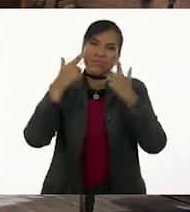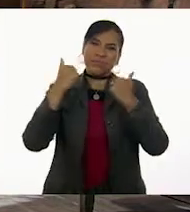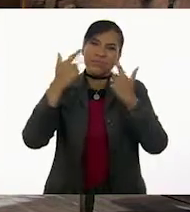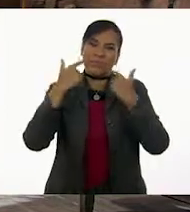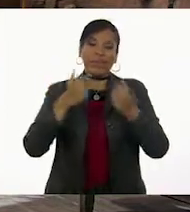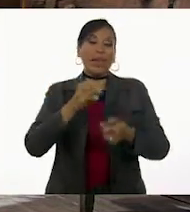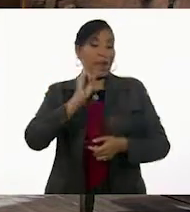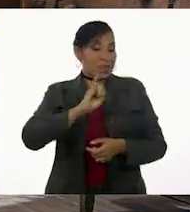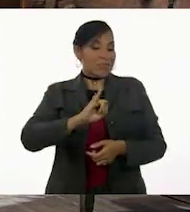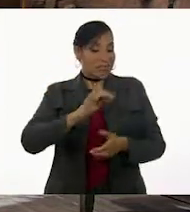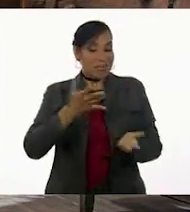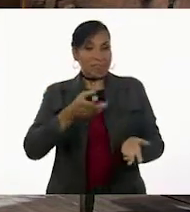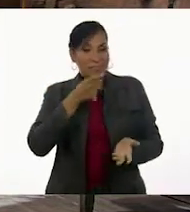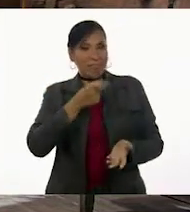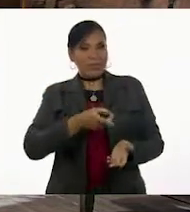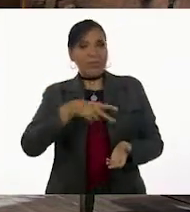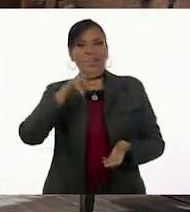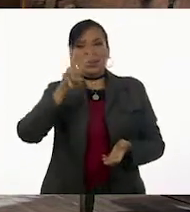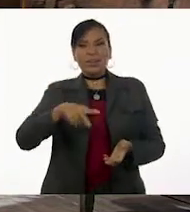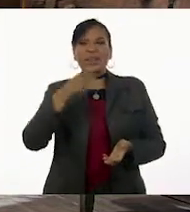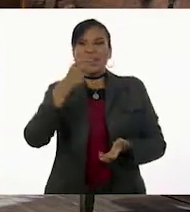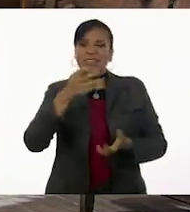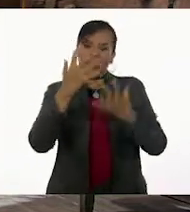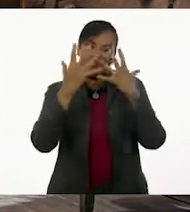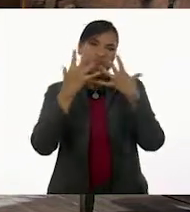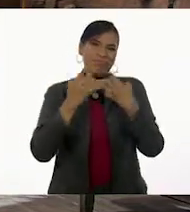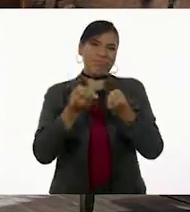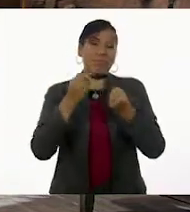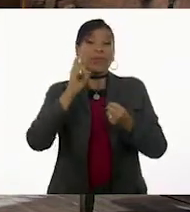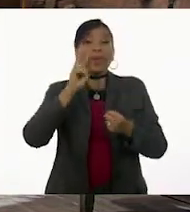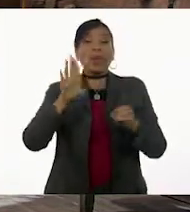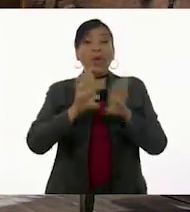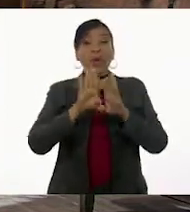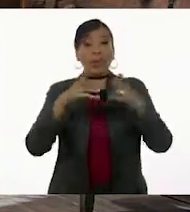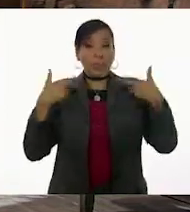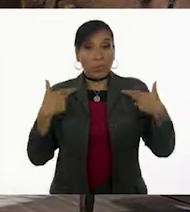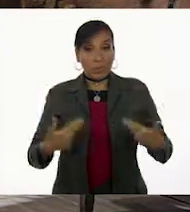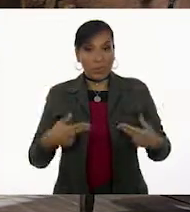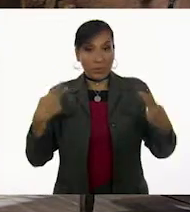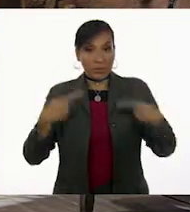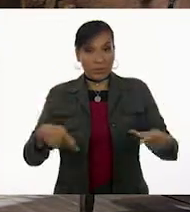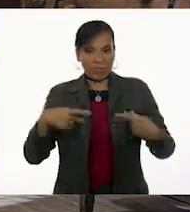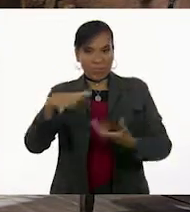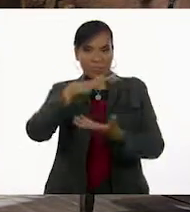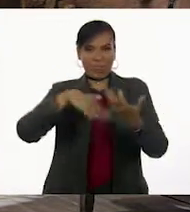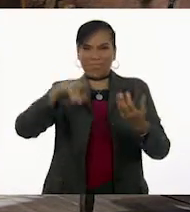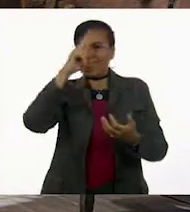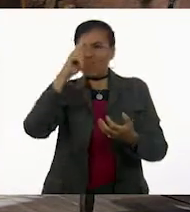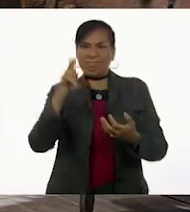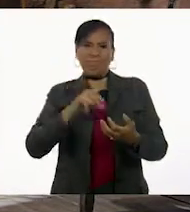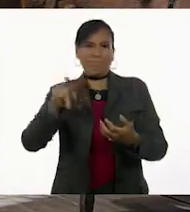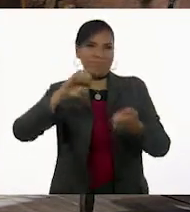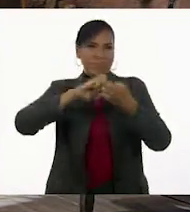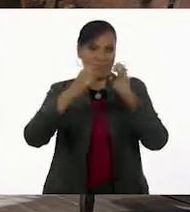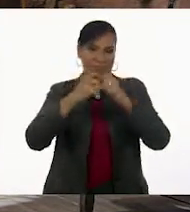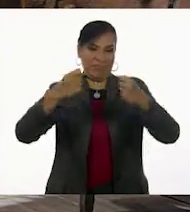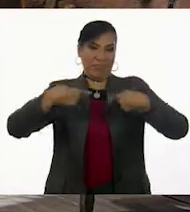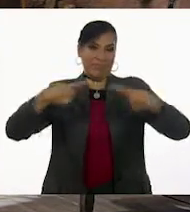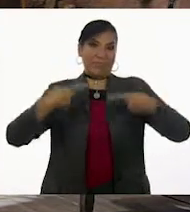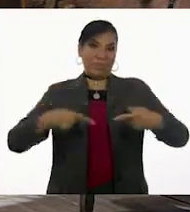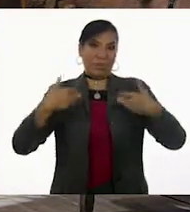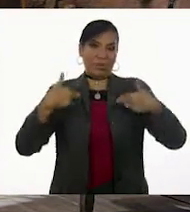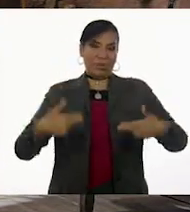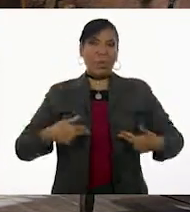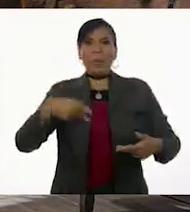Así es. Resulta muy triste ver cómo el ser humano es el peor enemigo de sí mismo.